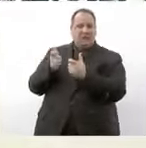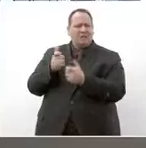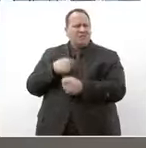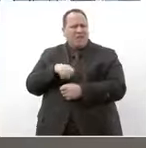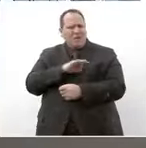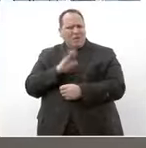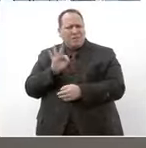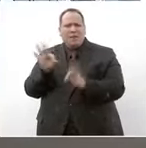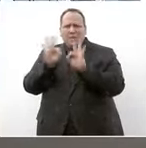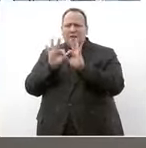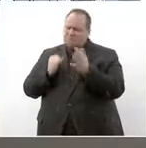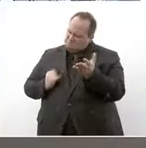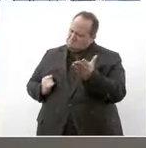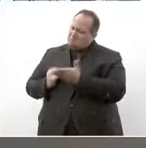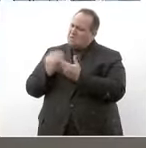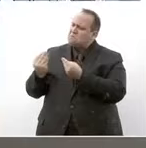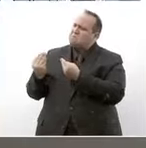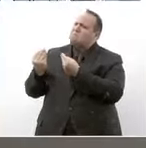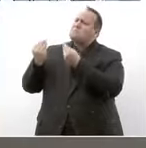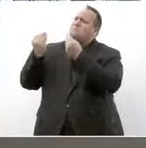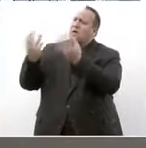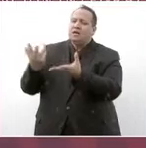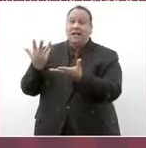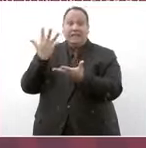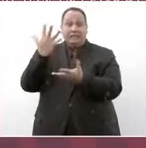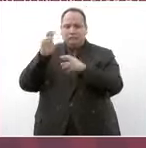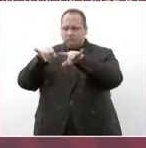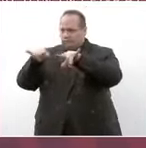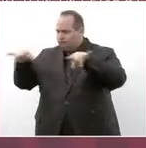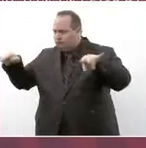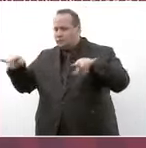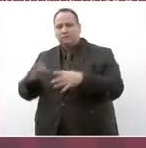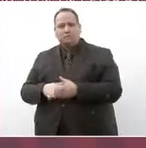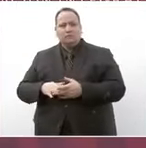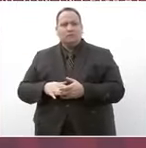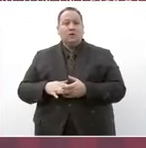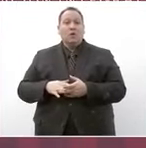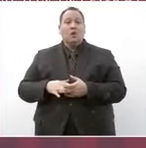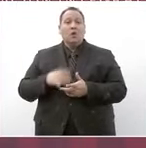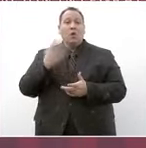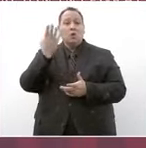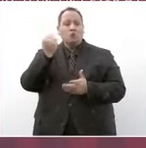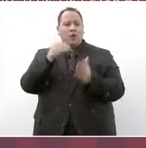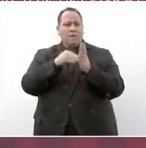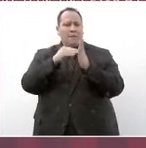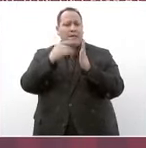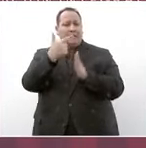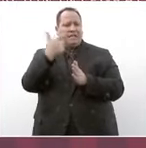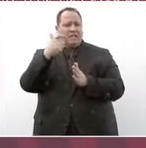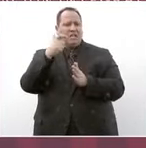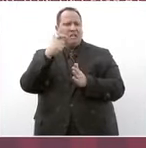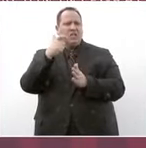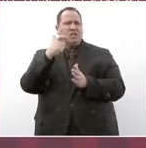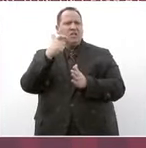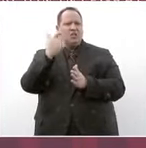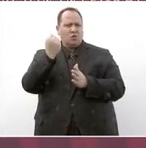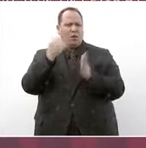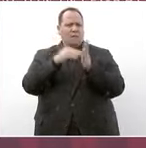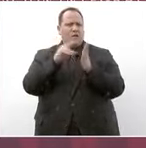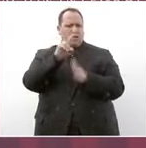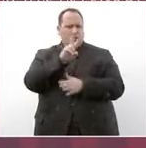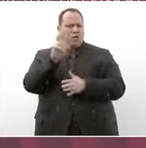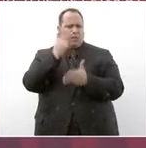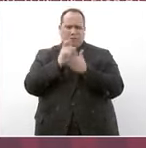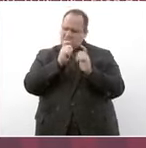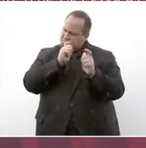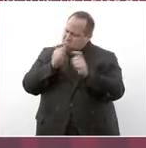salud sino la decisión y la acción se erogaron nueve millones setecientos nueve mil doscientos